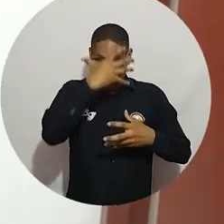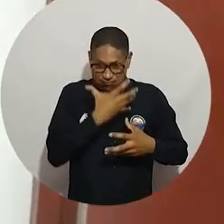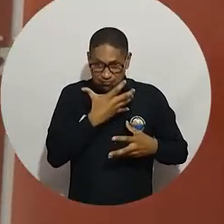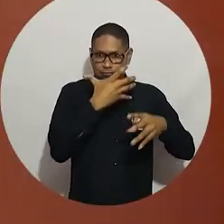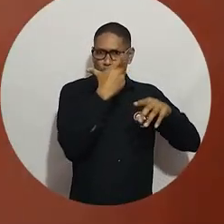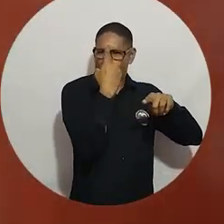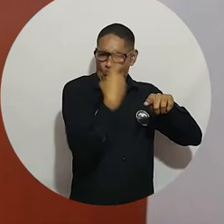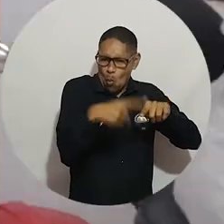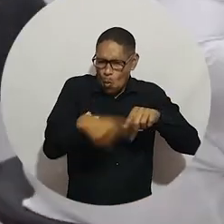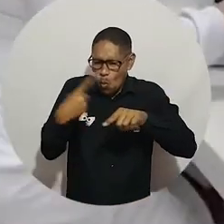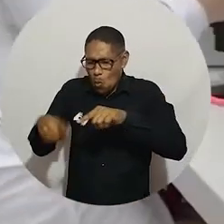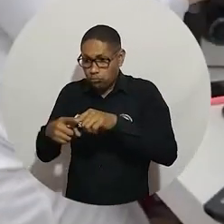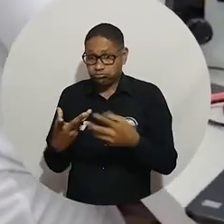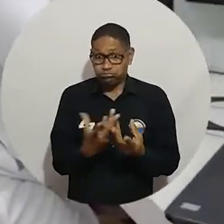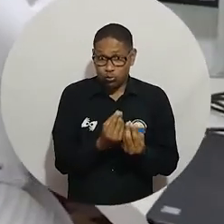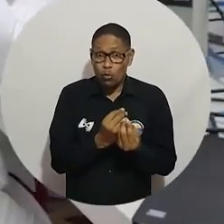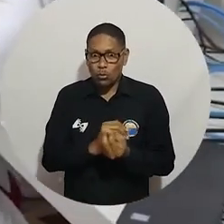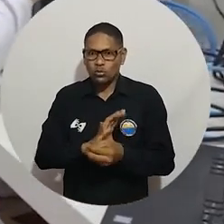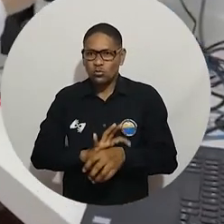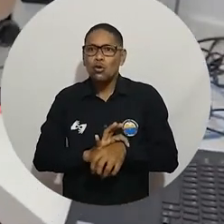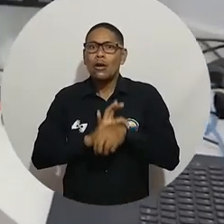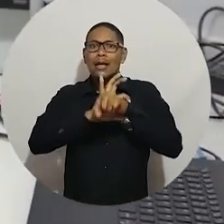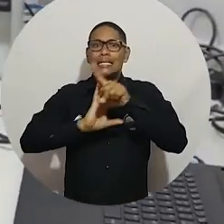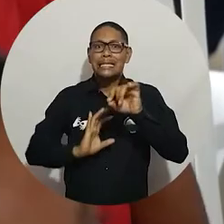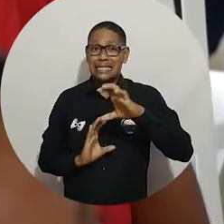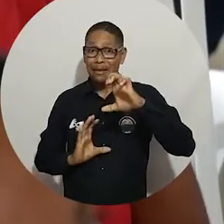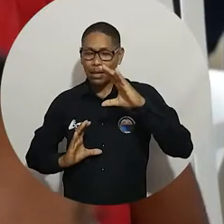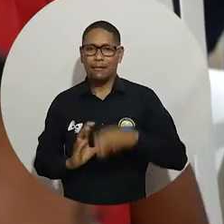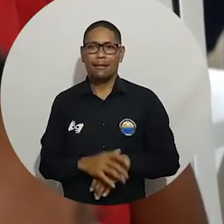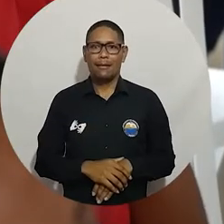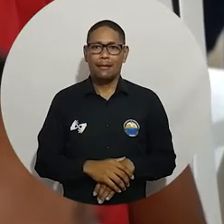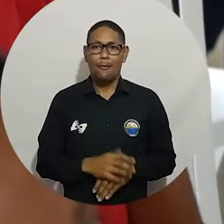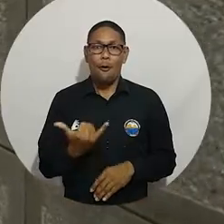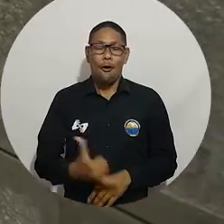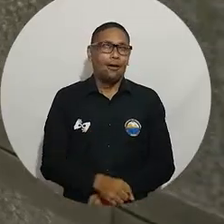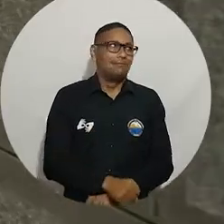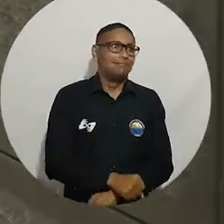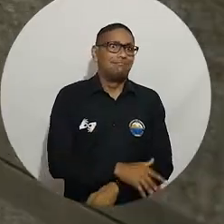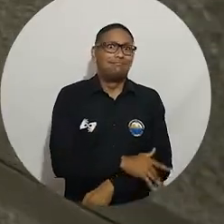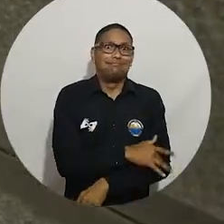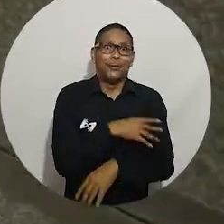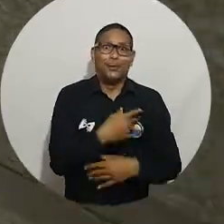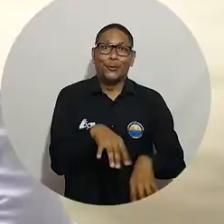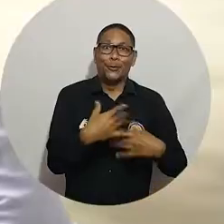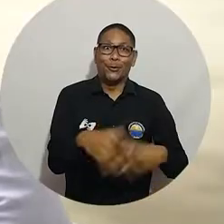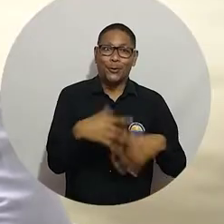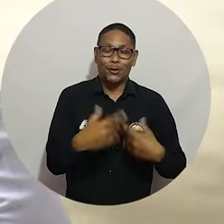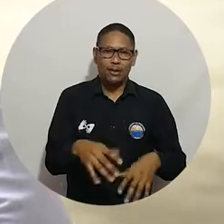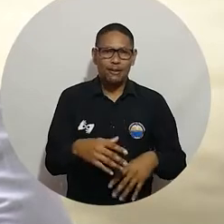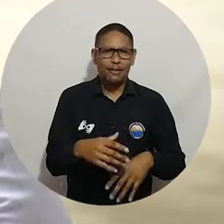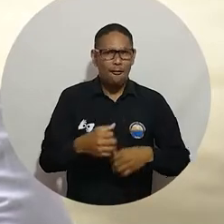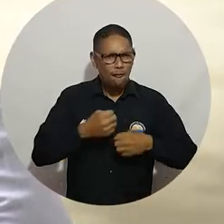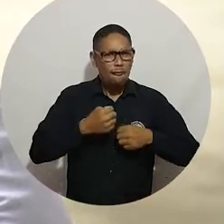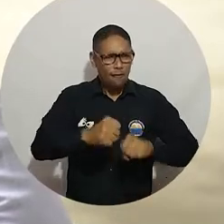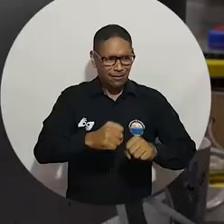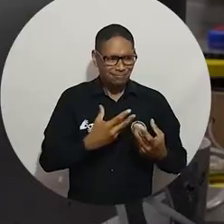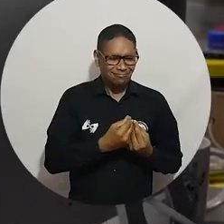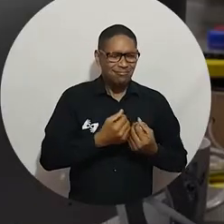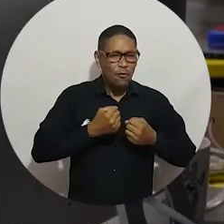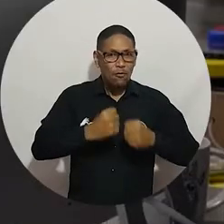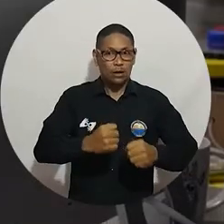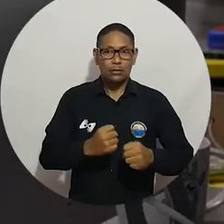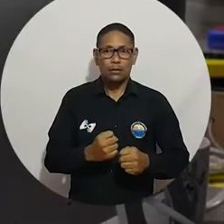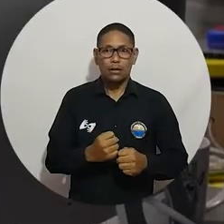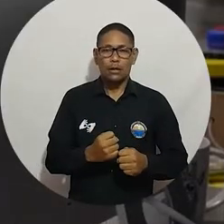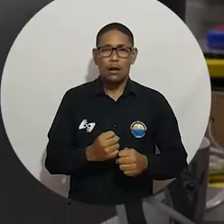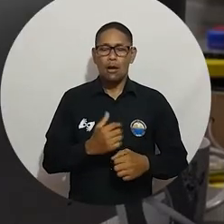magistría y los estudiantes de pregrado. Pues agradecidos con el rector que está detrás de todo esto. El